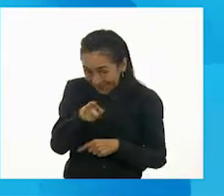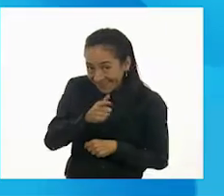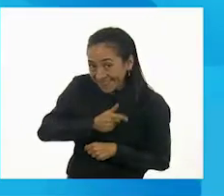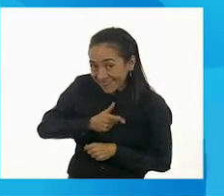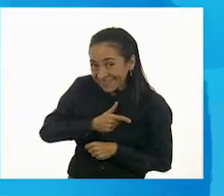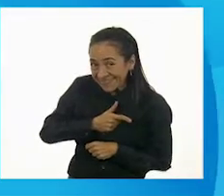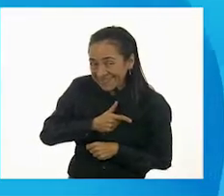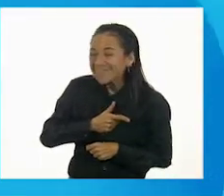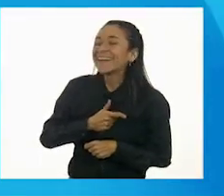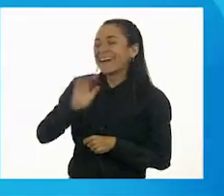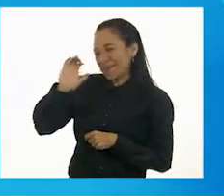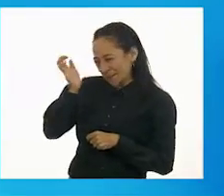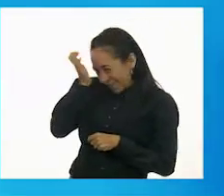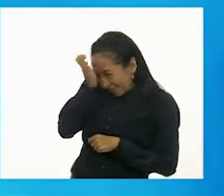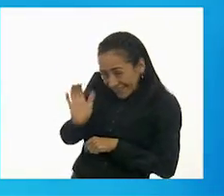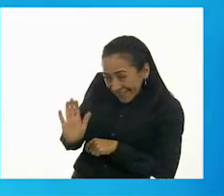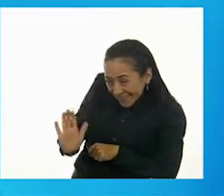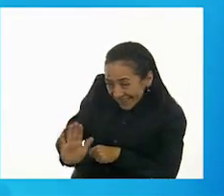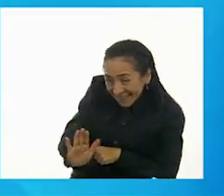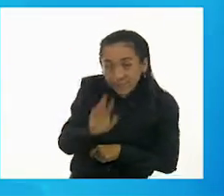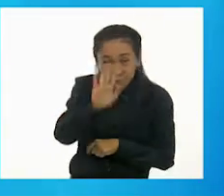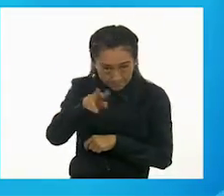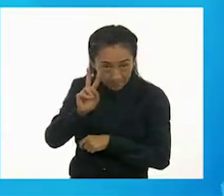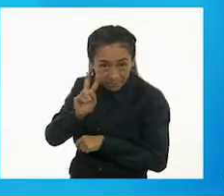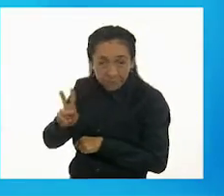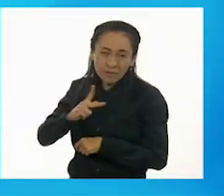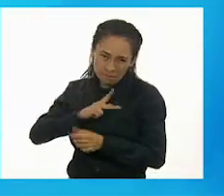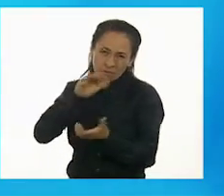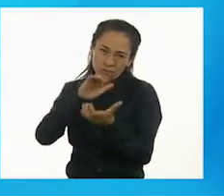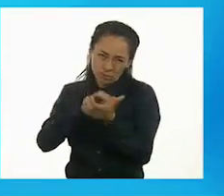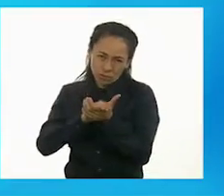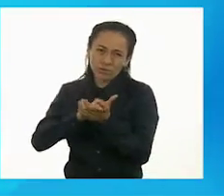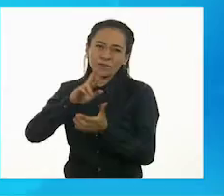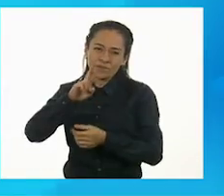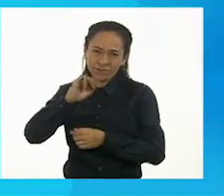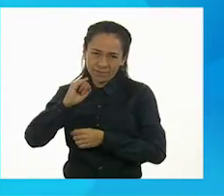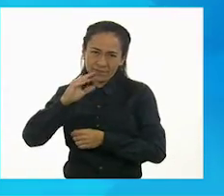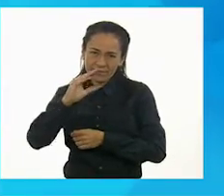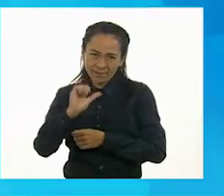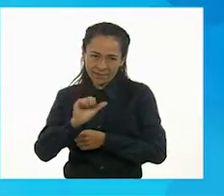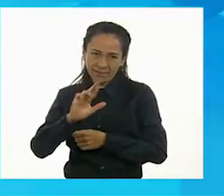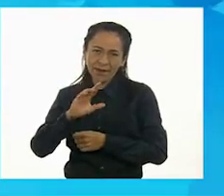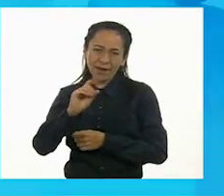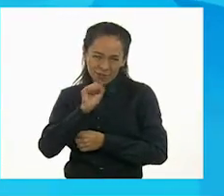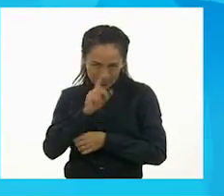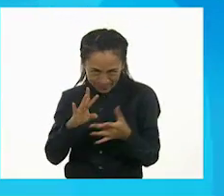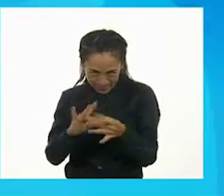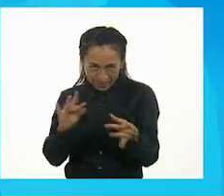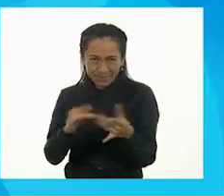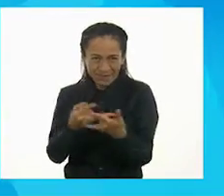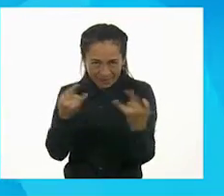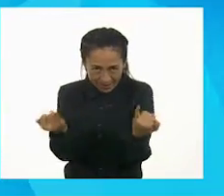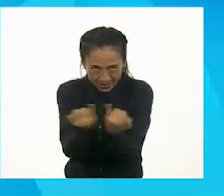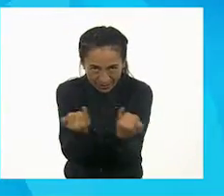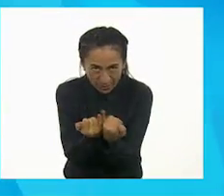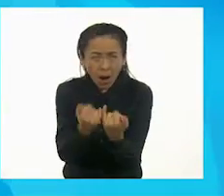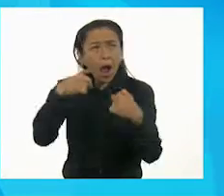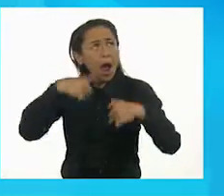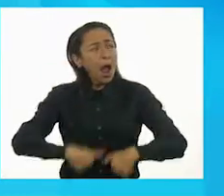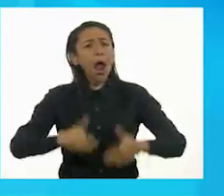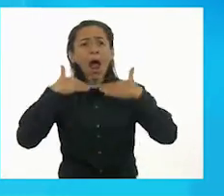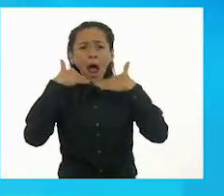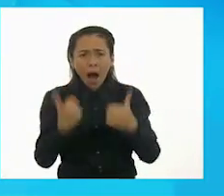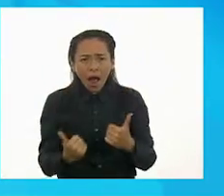darse cuenta, y les comentó mi esposo Ricardo, en la granja y en el lugar en el que vivimos tenemos muchos animales. Por ejemplo,